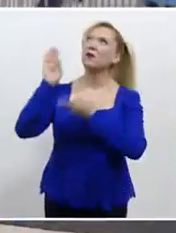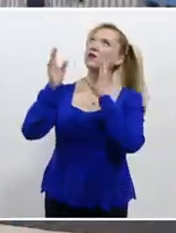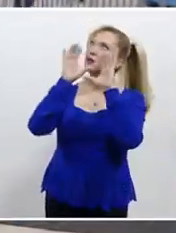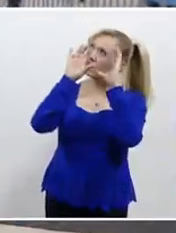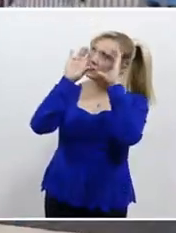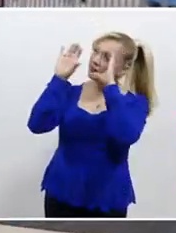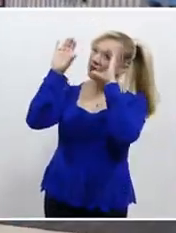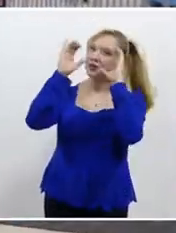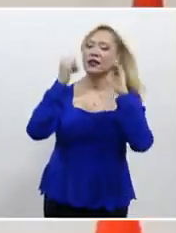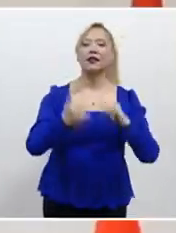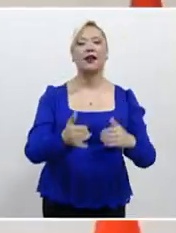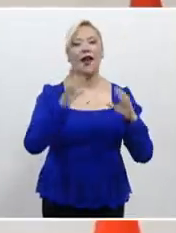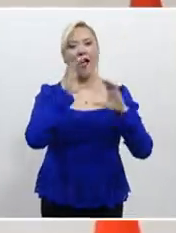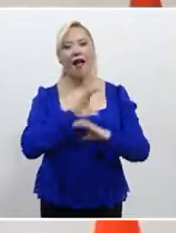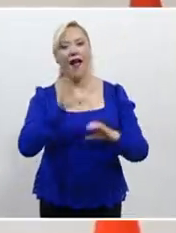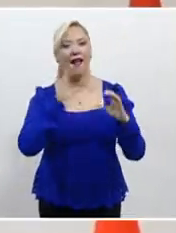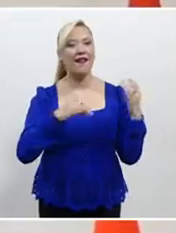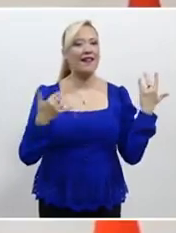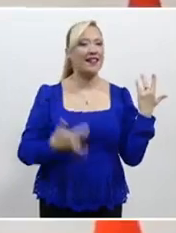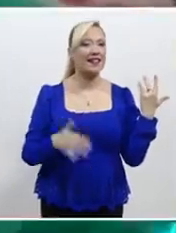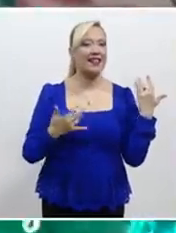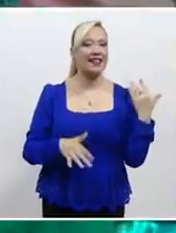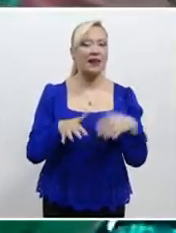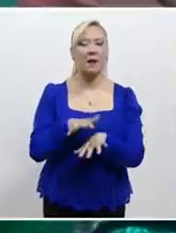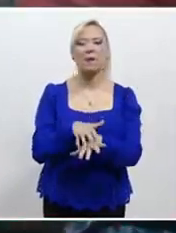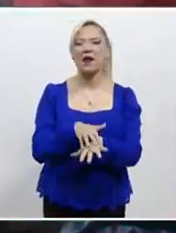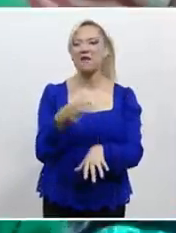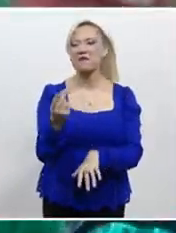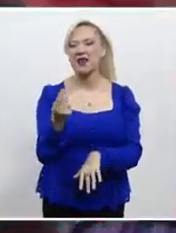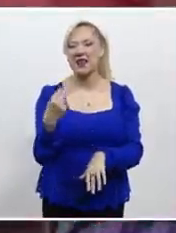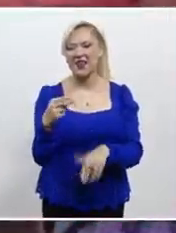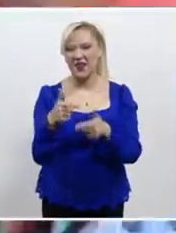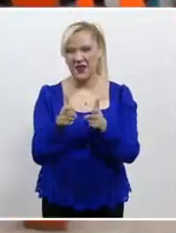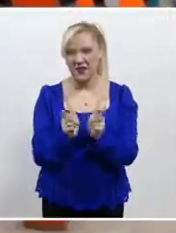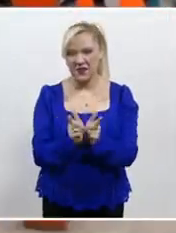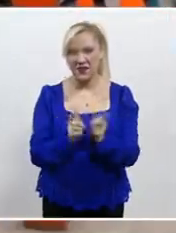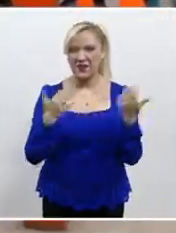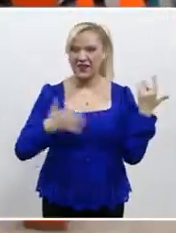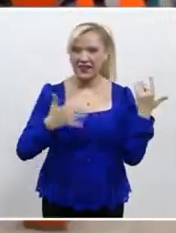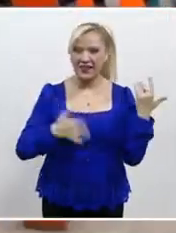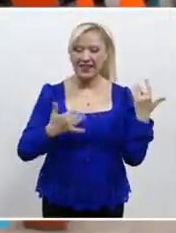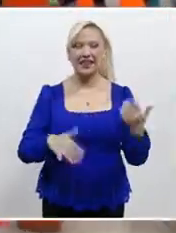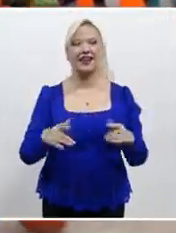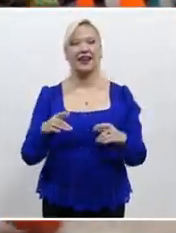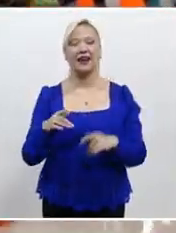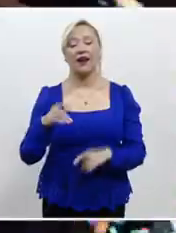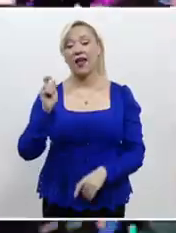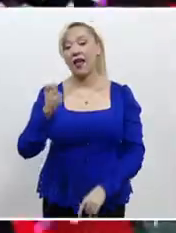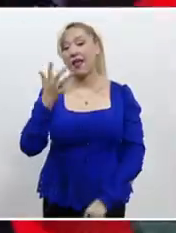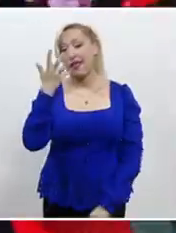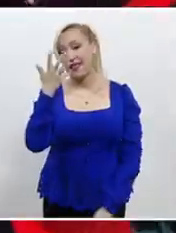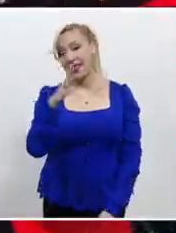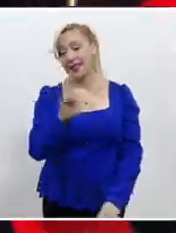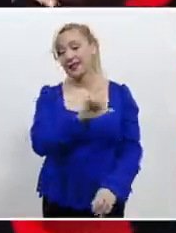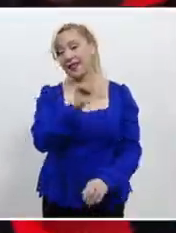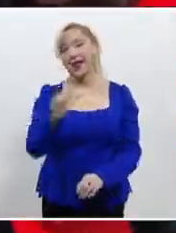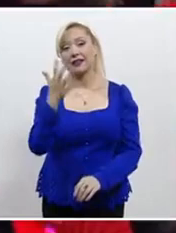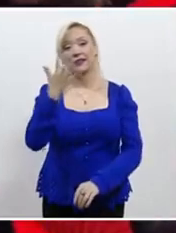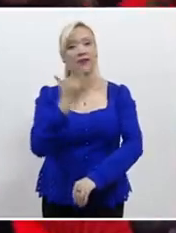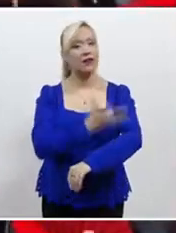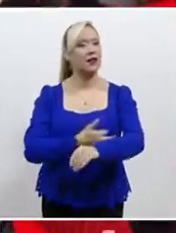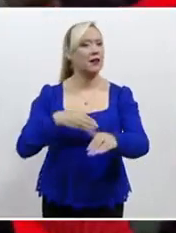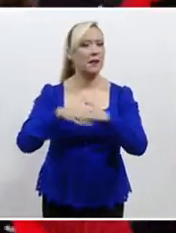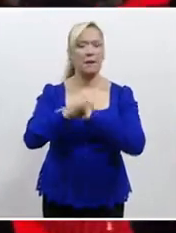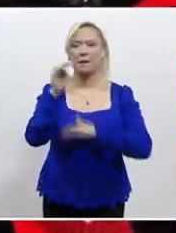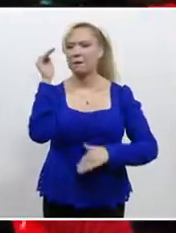musicales de Los Patita de Perro, Triciclo Circus Band y Yucatán Agogo. De 10 a 19 horas. Entrada